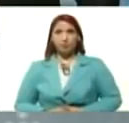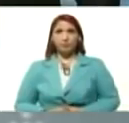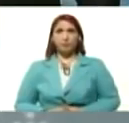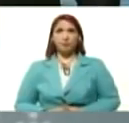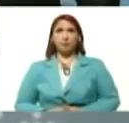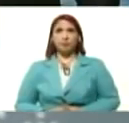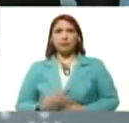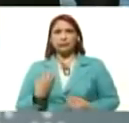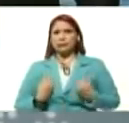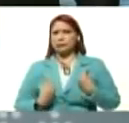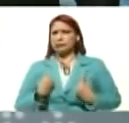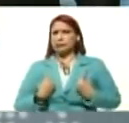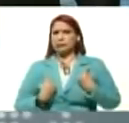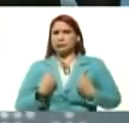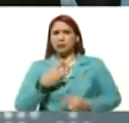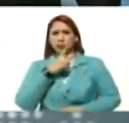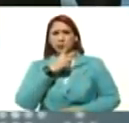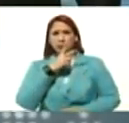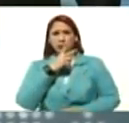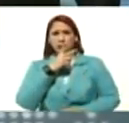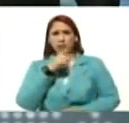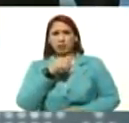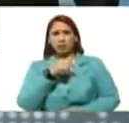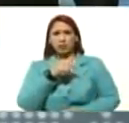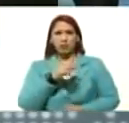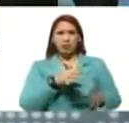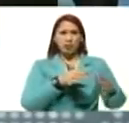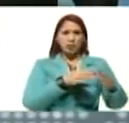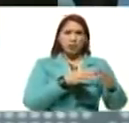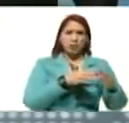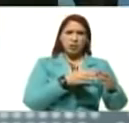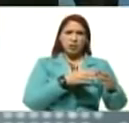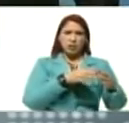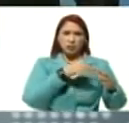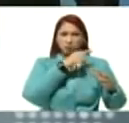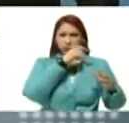desesperación, entre el narcoparaco Iván Duque,